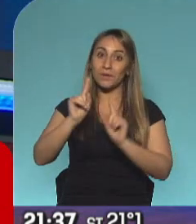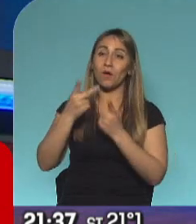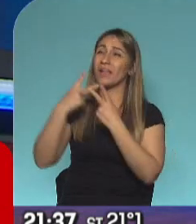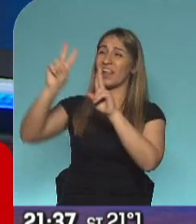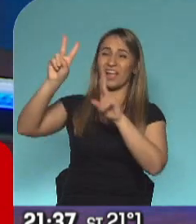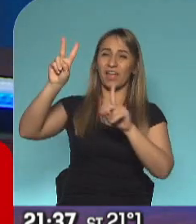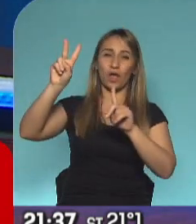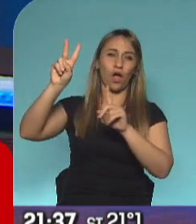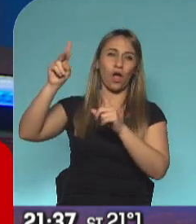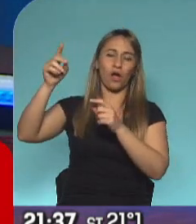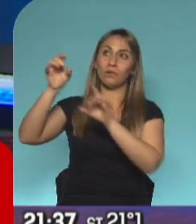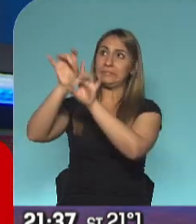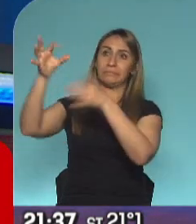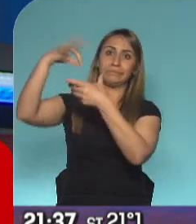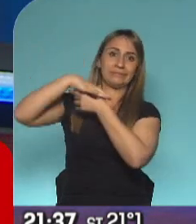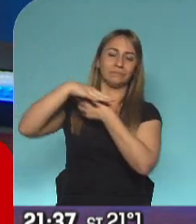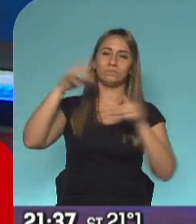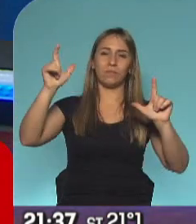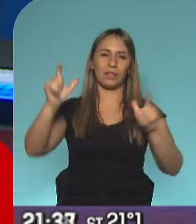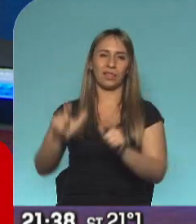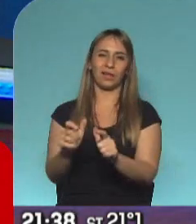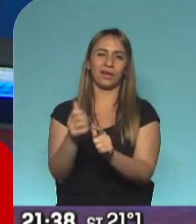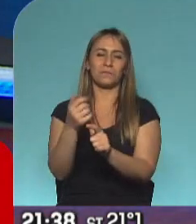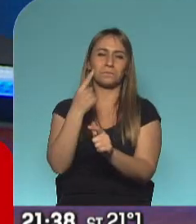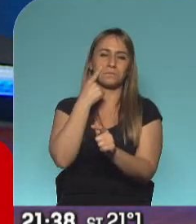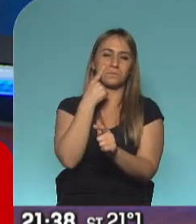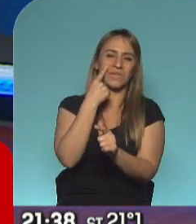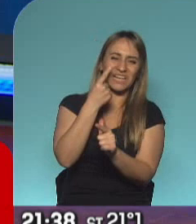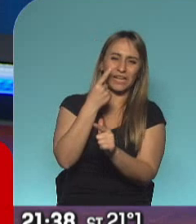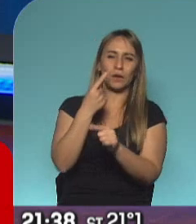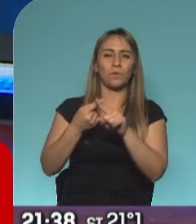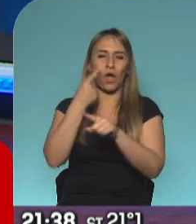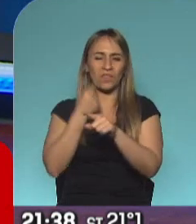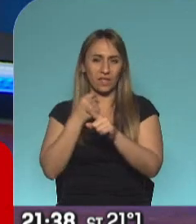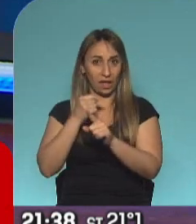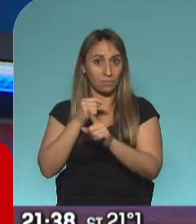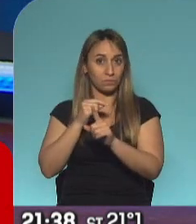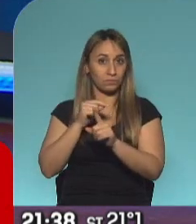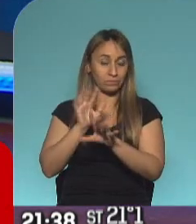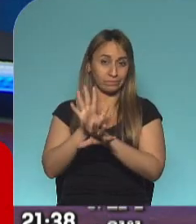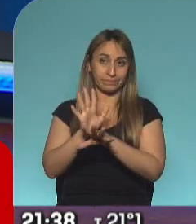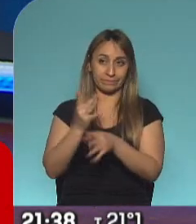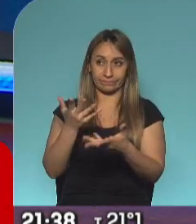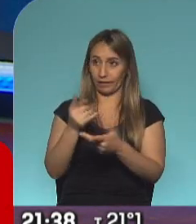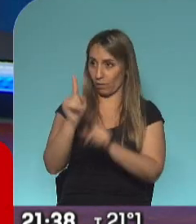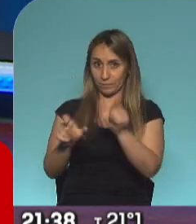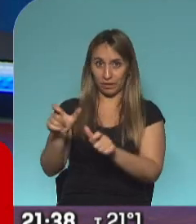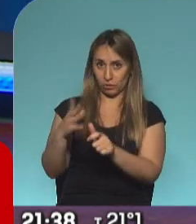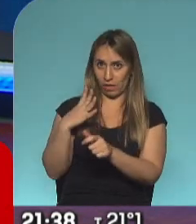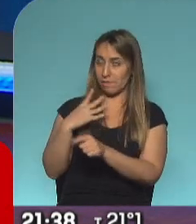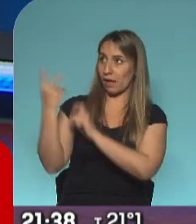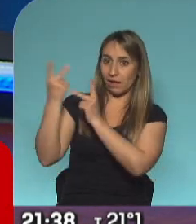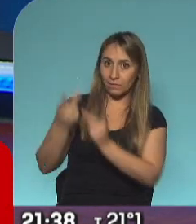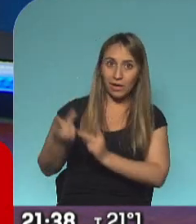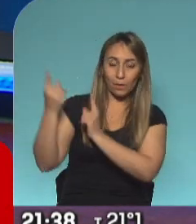deben estar cerca de los 6.000, una cosa así por día. O sea que hay gente que todavía sigue llegando. De ayer a